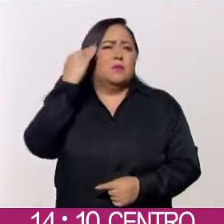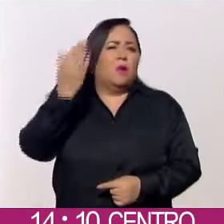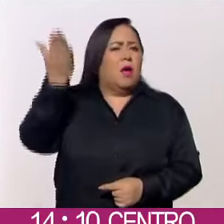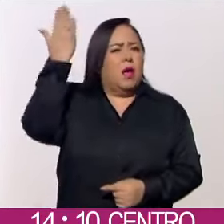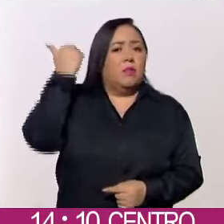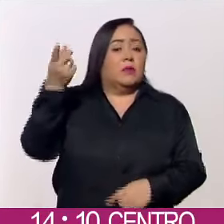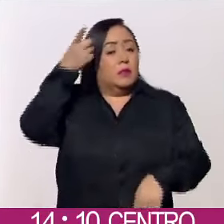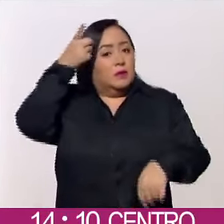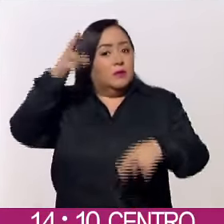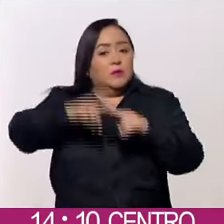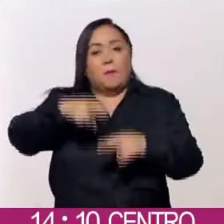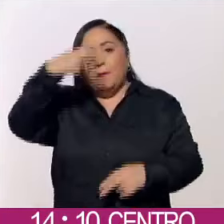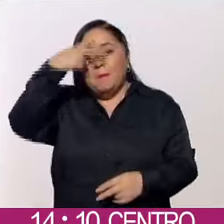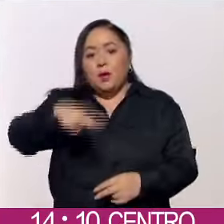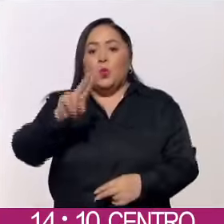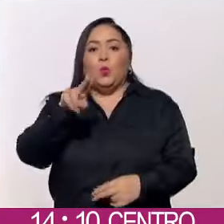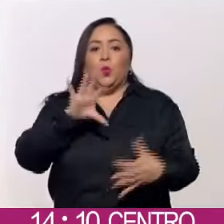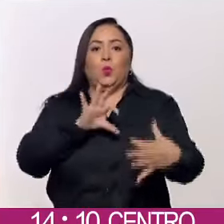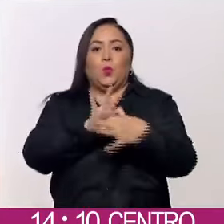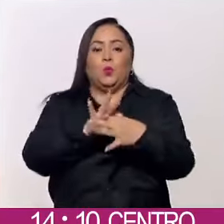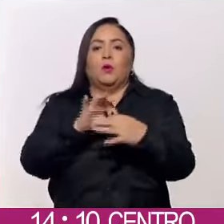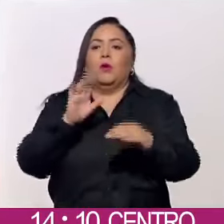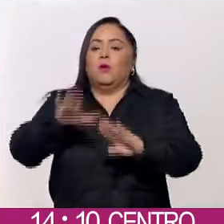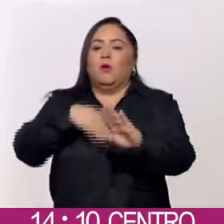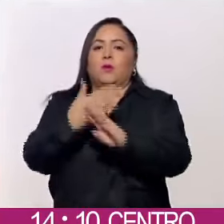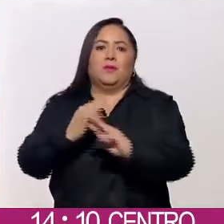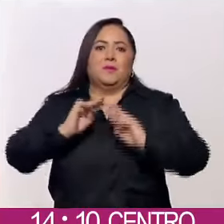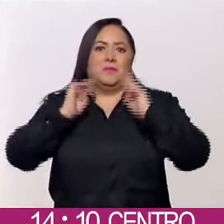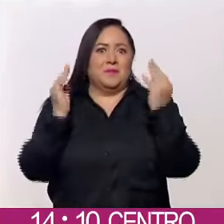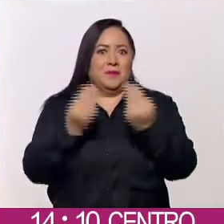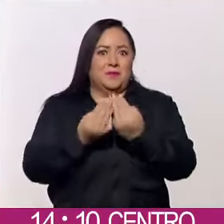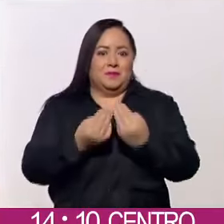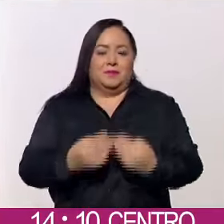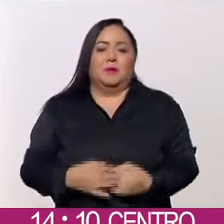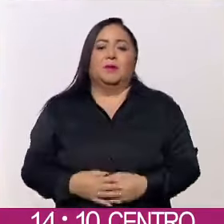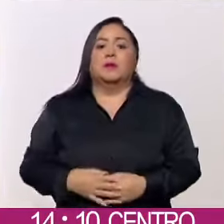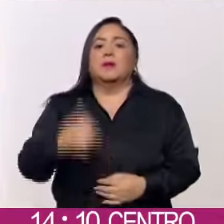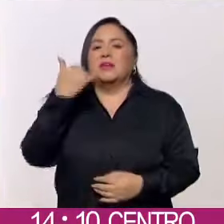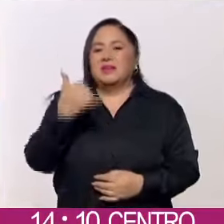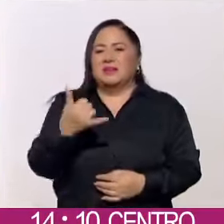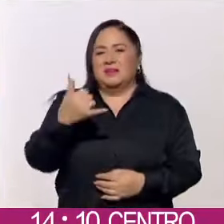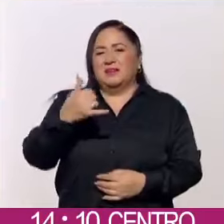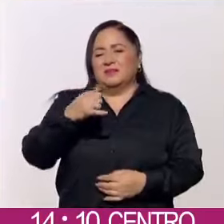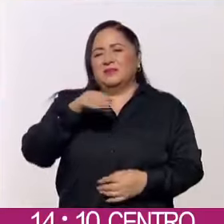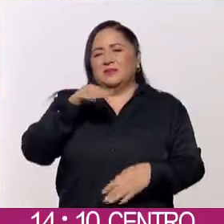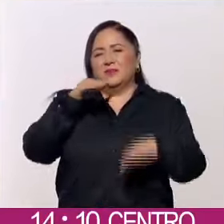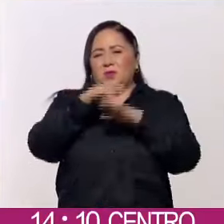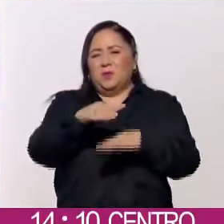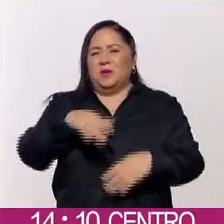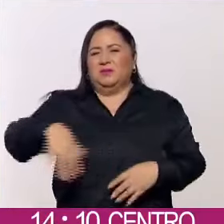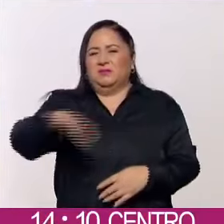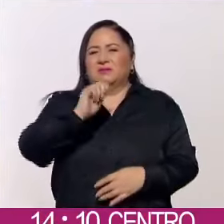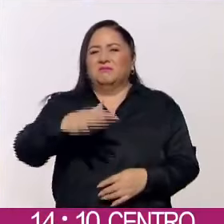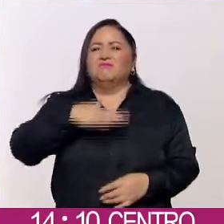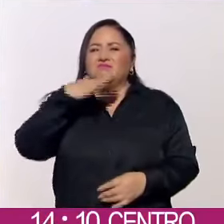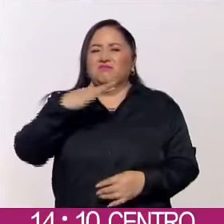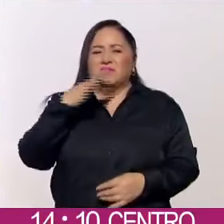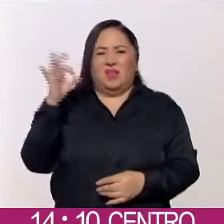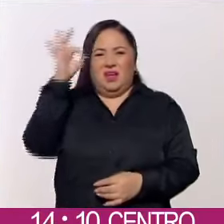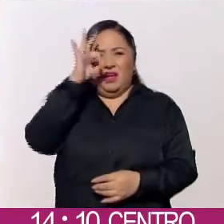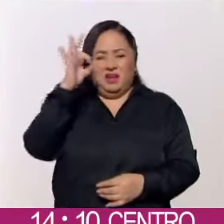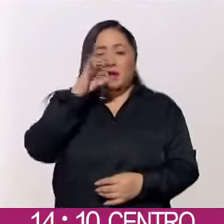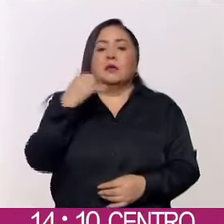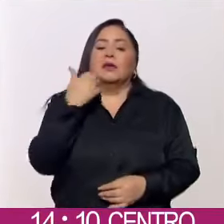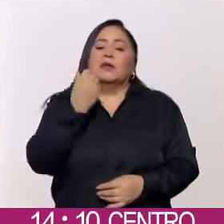tiempo, directora de México Unido contra la Delincuencia. Para dimensionar los efectos de la guerra calderonista,